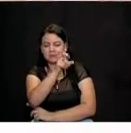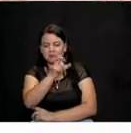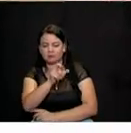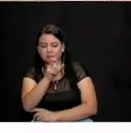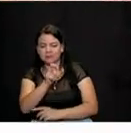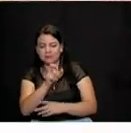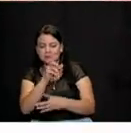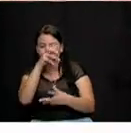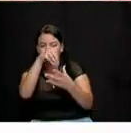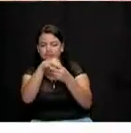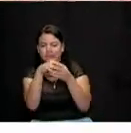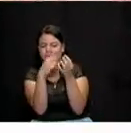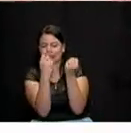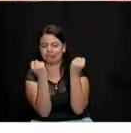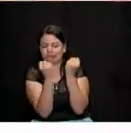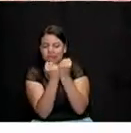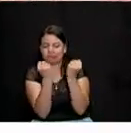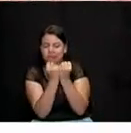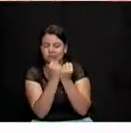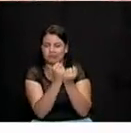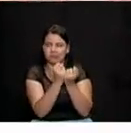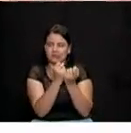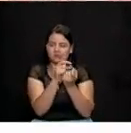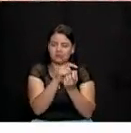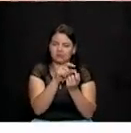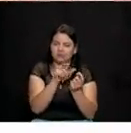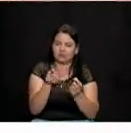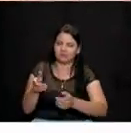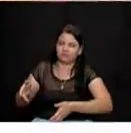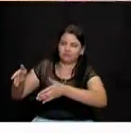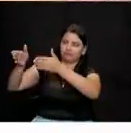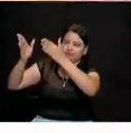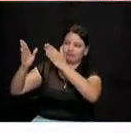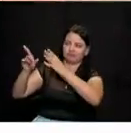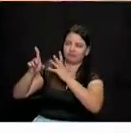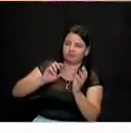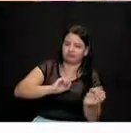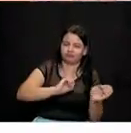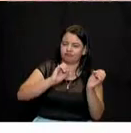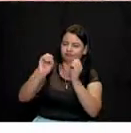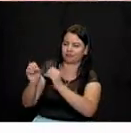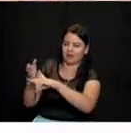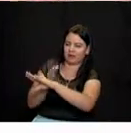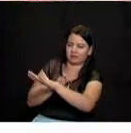y mirar cómo podemos tomar esta población,